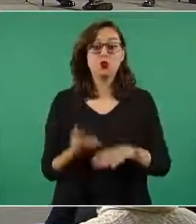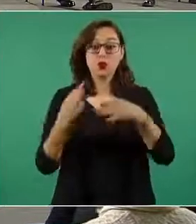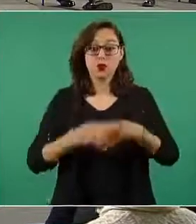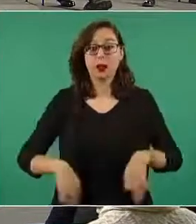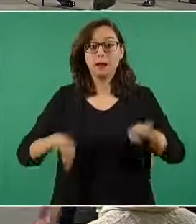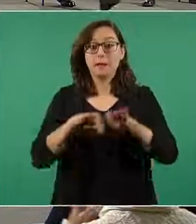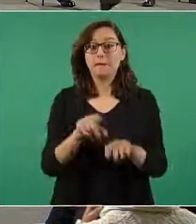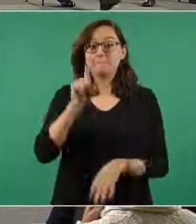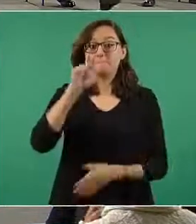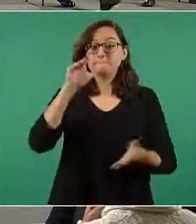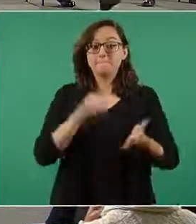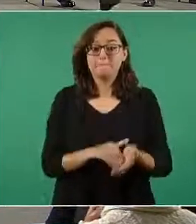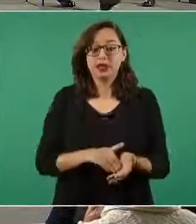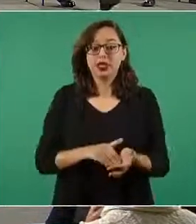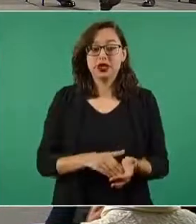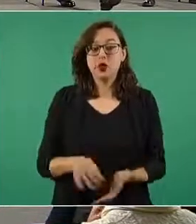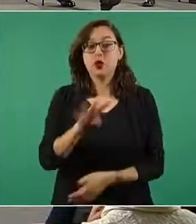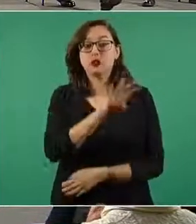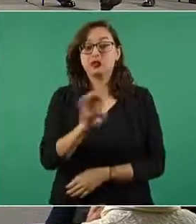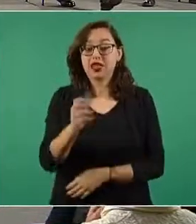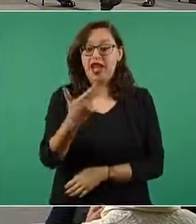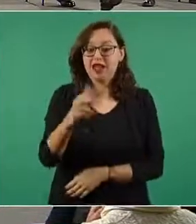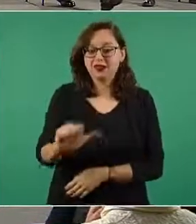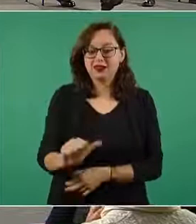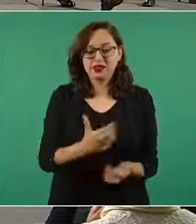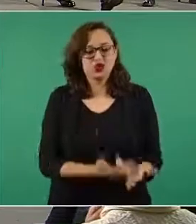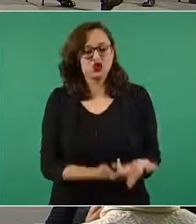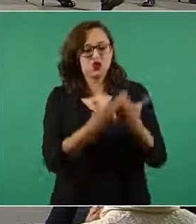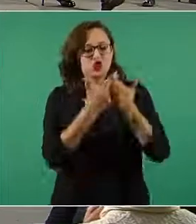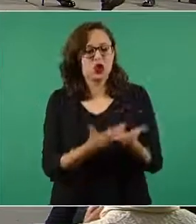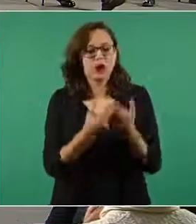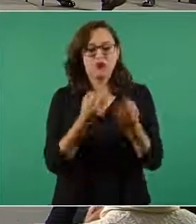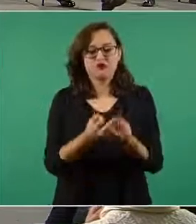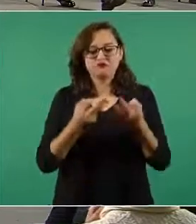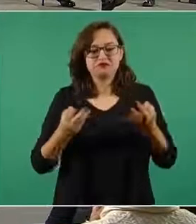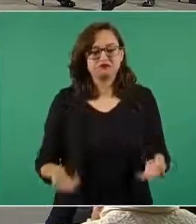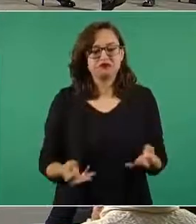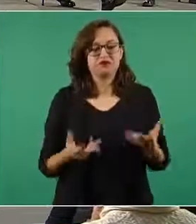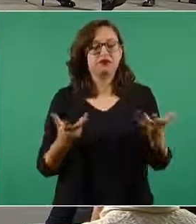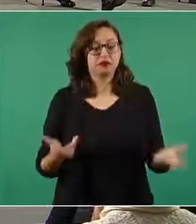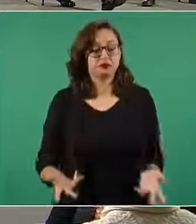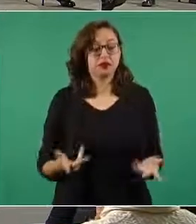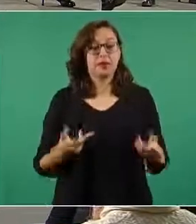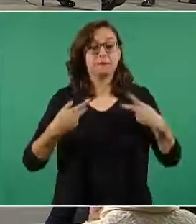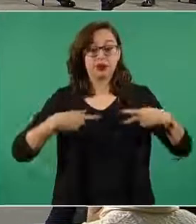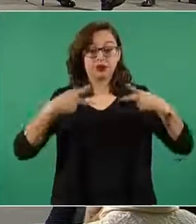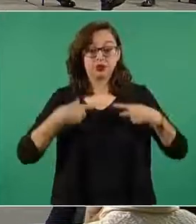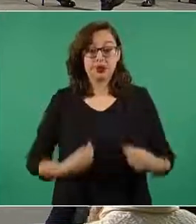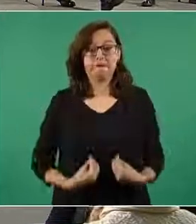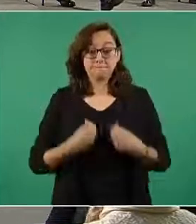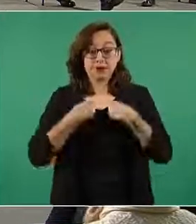mil cuatrocientas hectáreas entonces llegamos a acuerdos con los pueblos